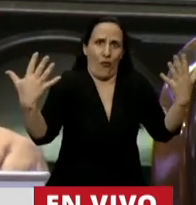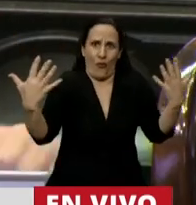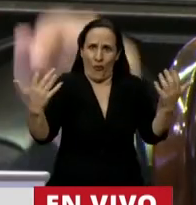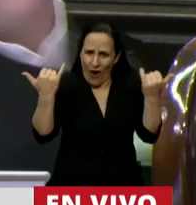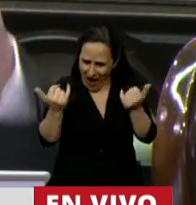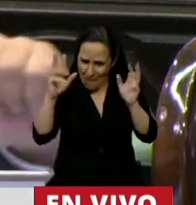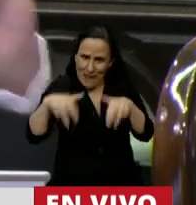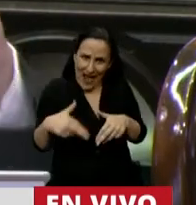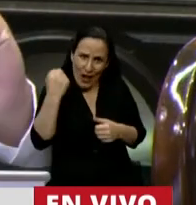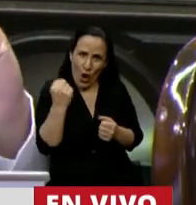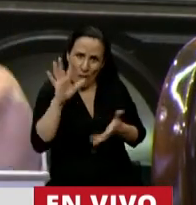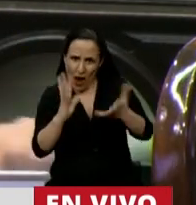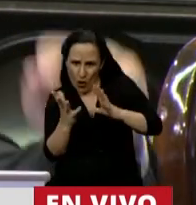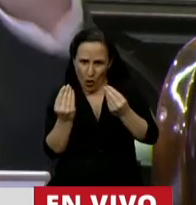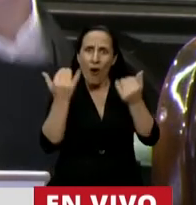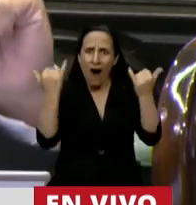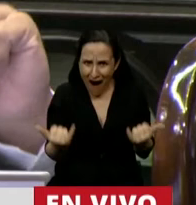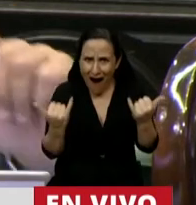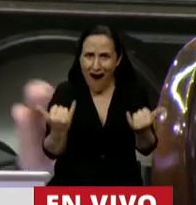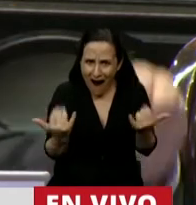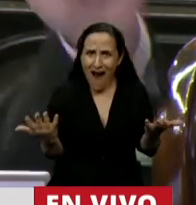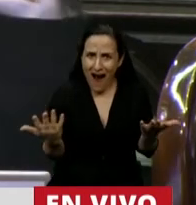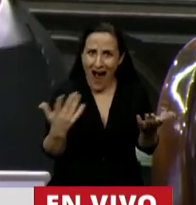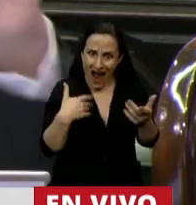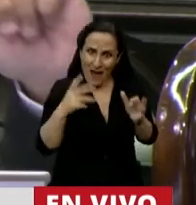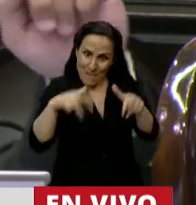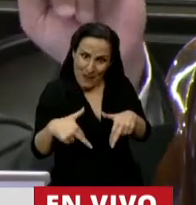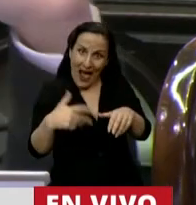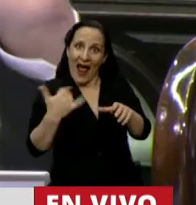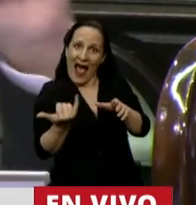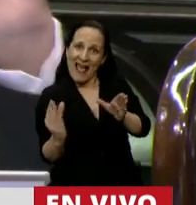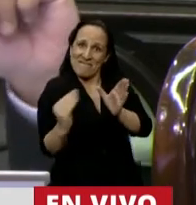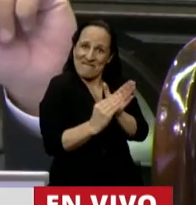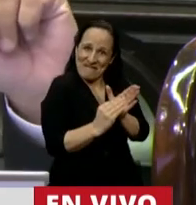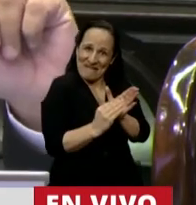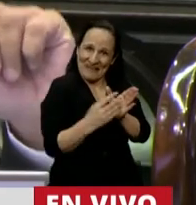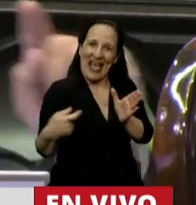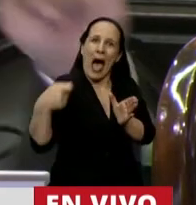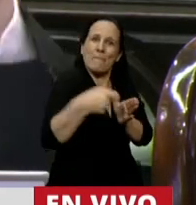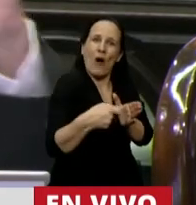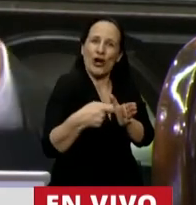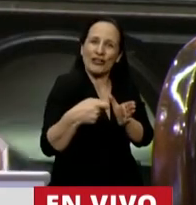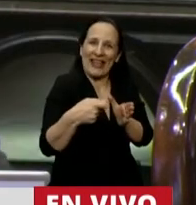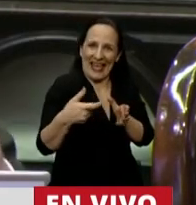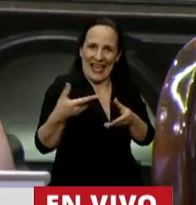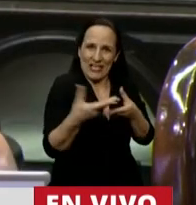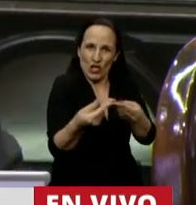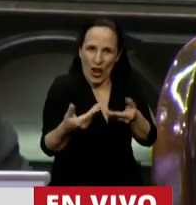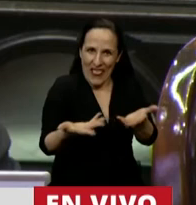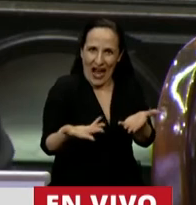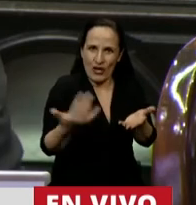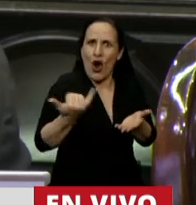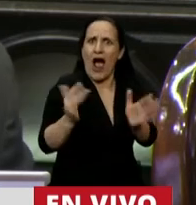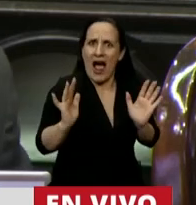por supuesto que este aporte solidario se inscribe dentro de nuestra concepción de plan económico. Tener un plan económico